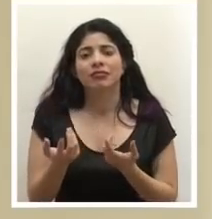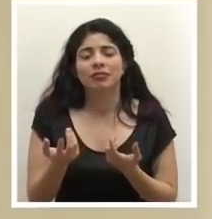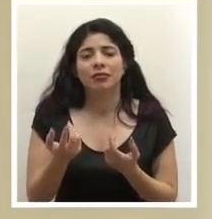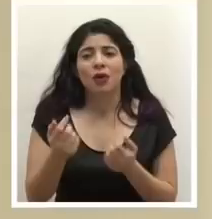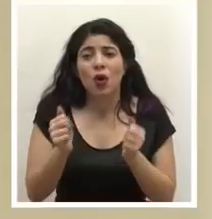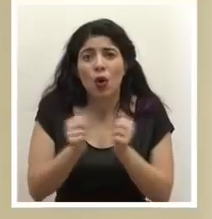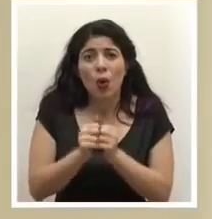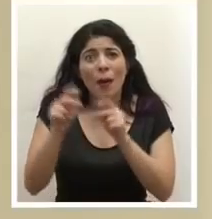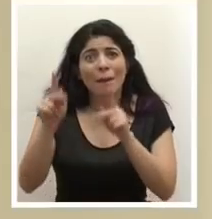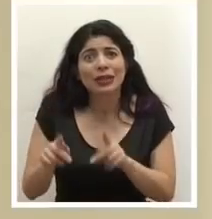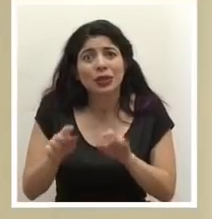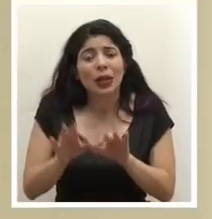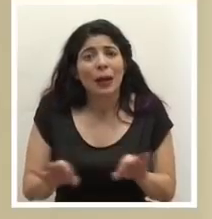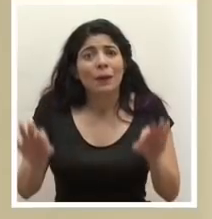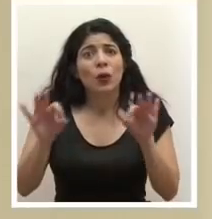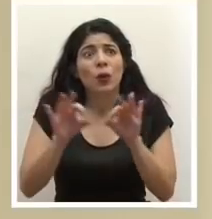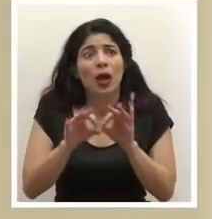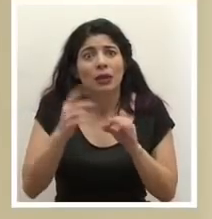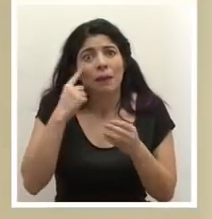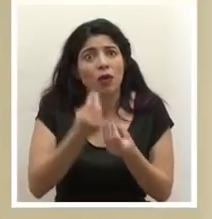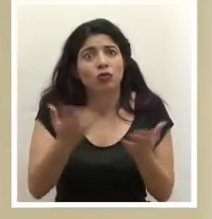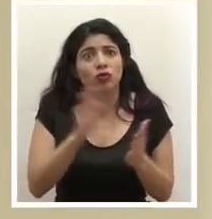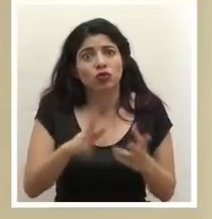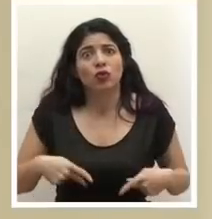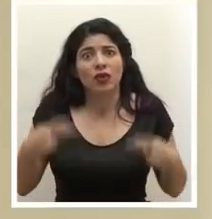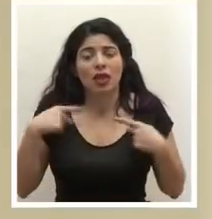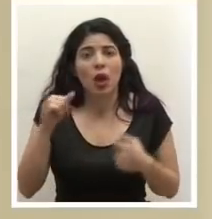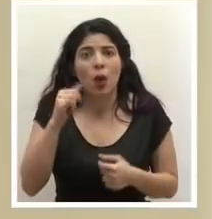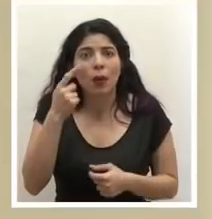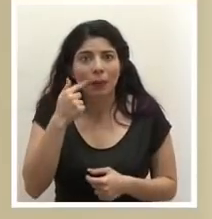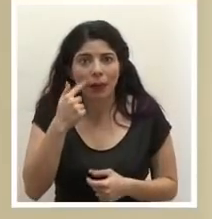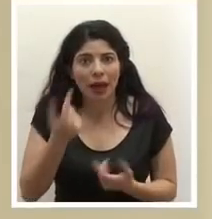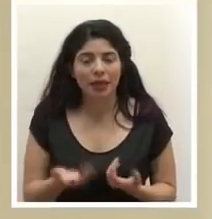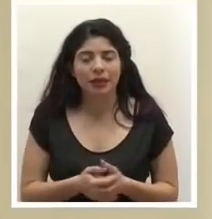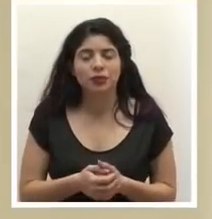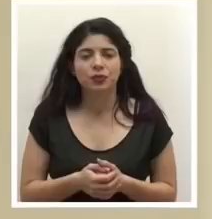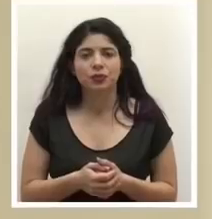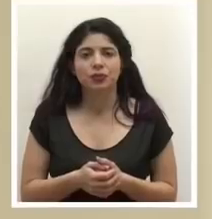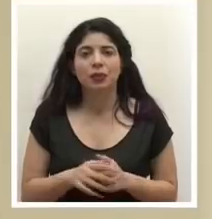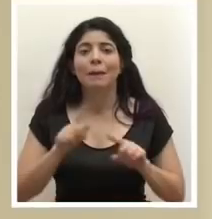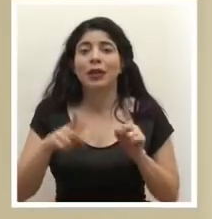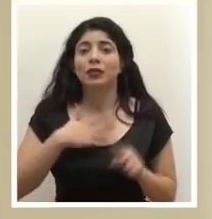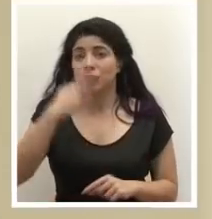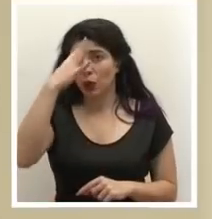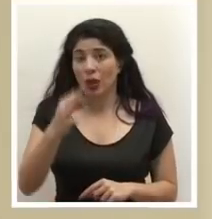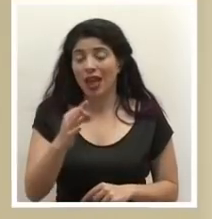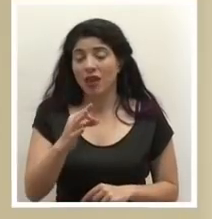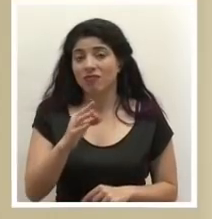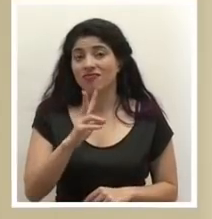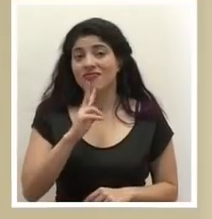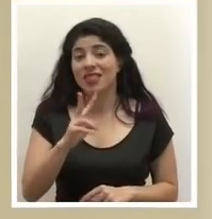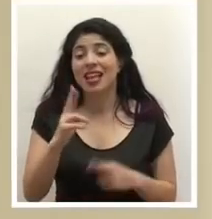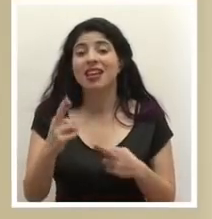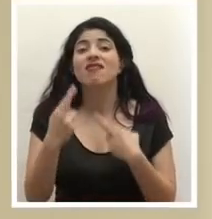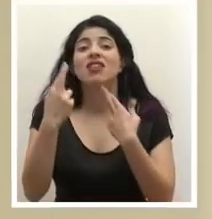con una persona tan importante para muchos en su vida como lo es el Padre. Pero yo creo que aquí de verdad el